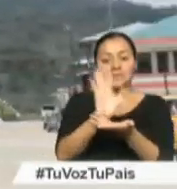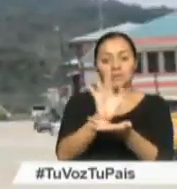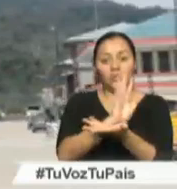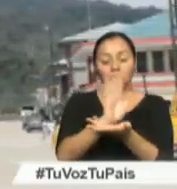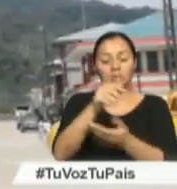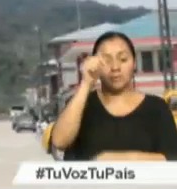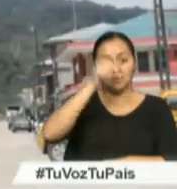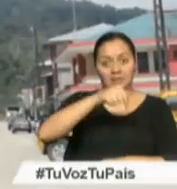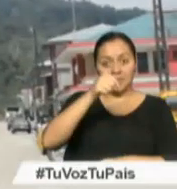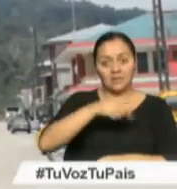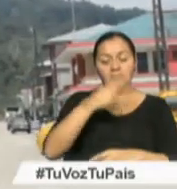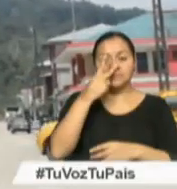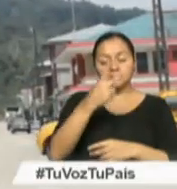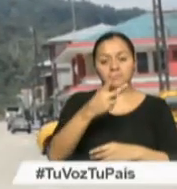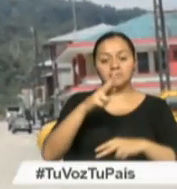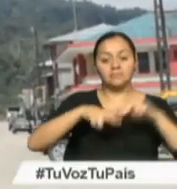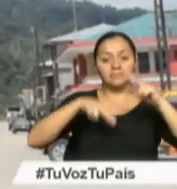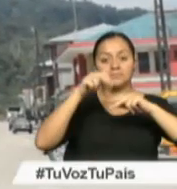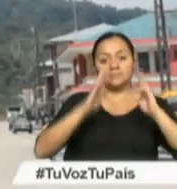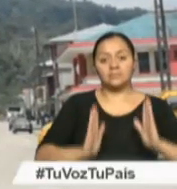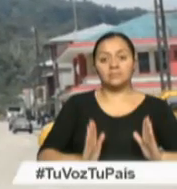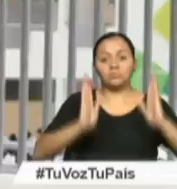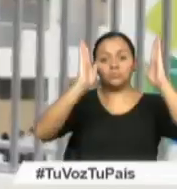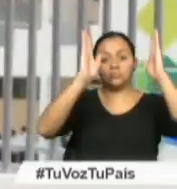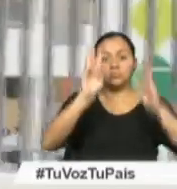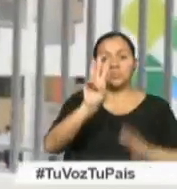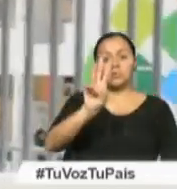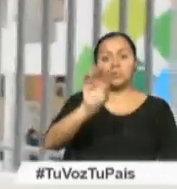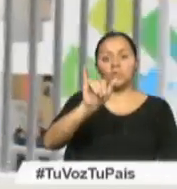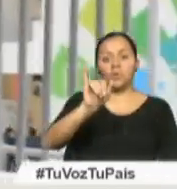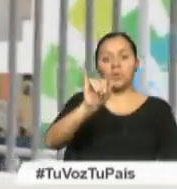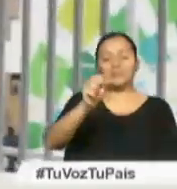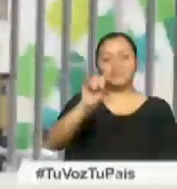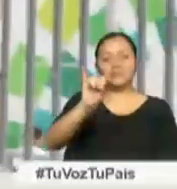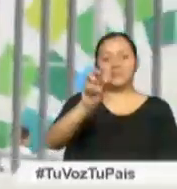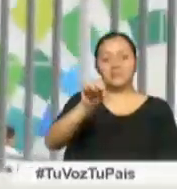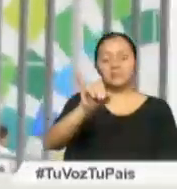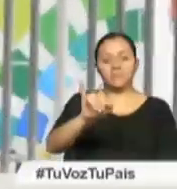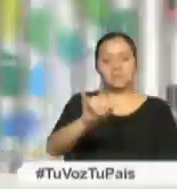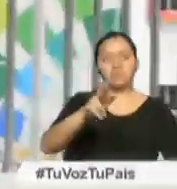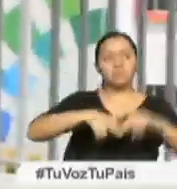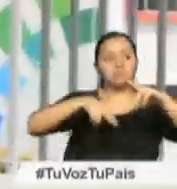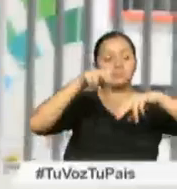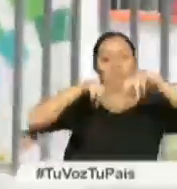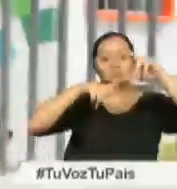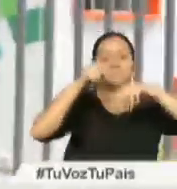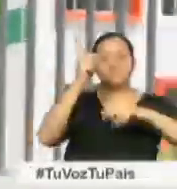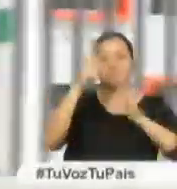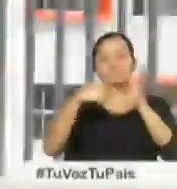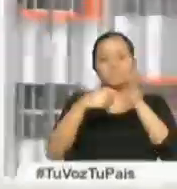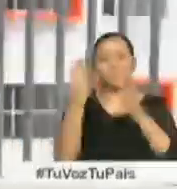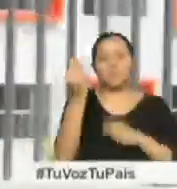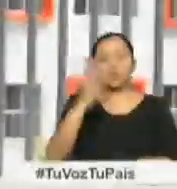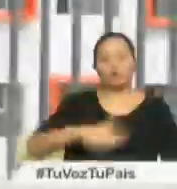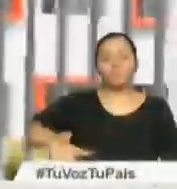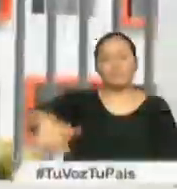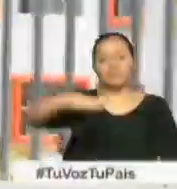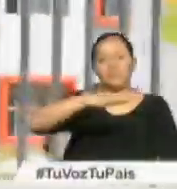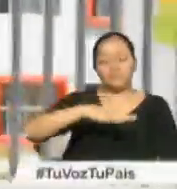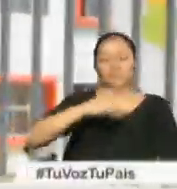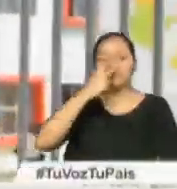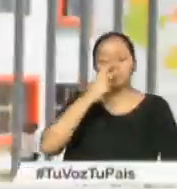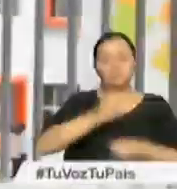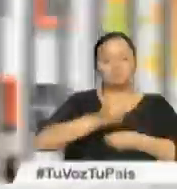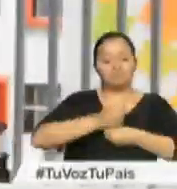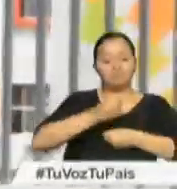Allí se asienta la unidad educativa del milenio Guayasimi infraestructura que acoge a más de mil jóvenes Esta obra es